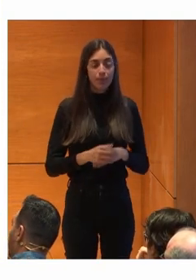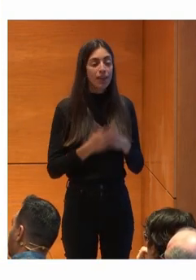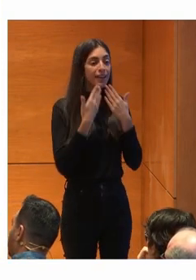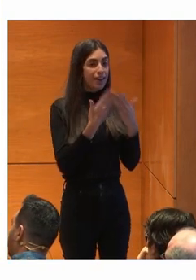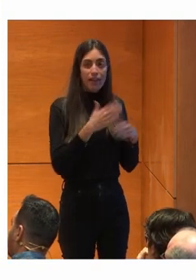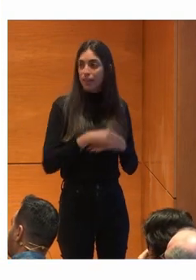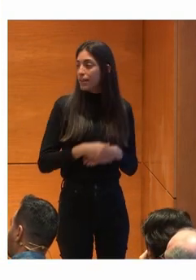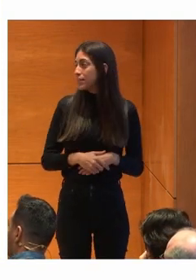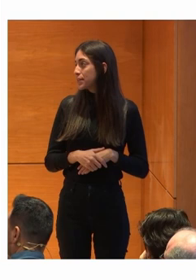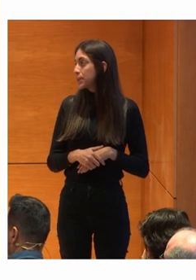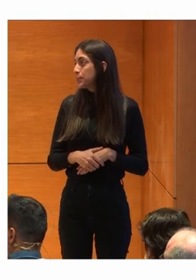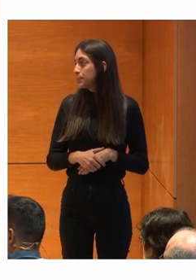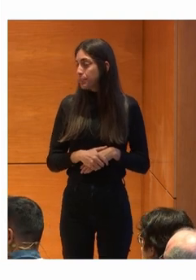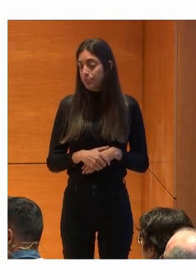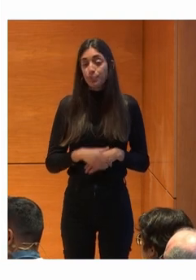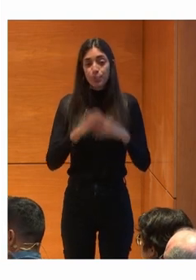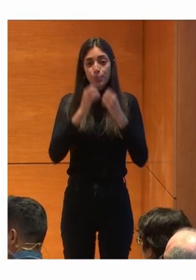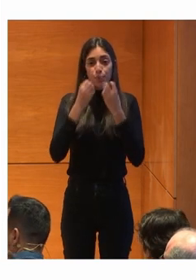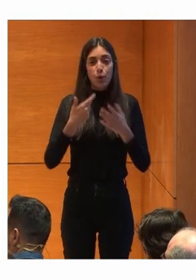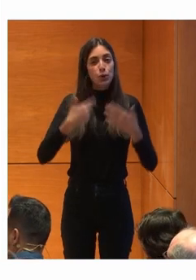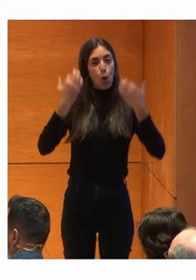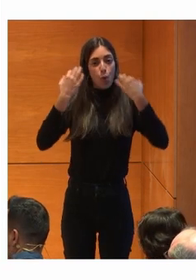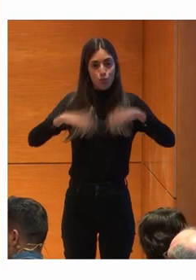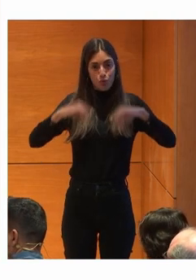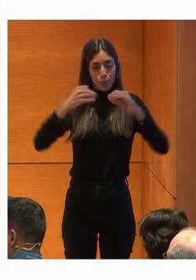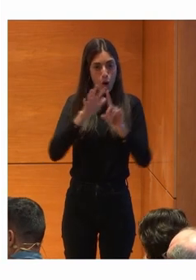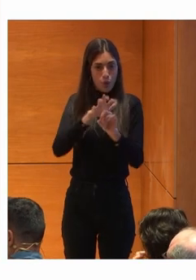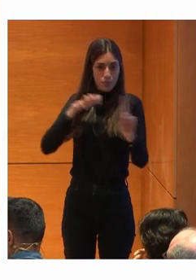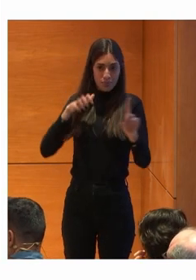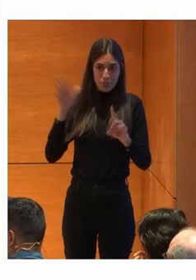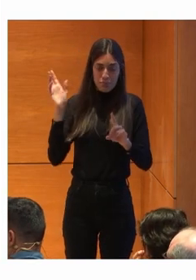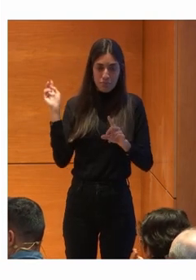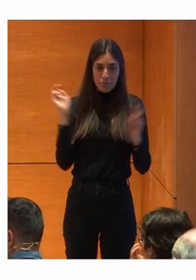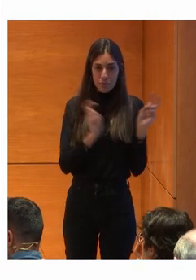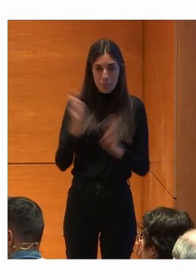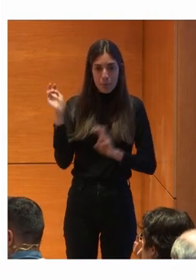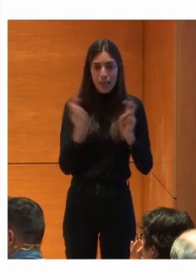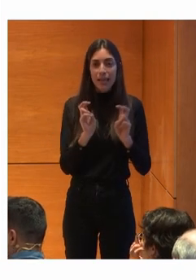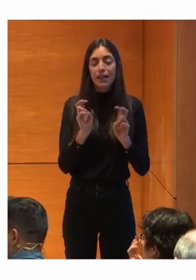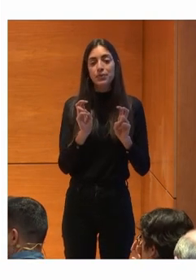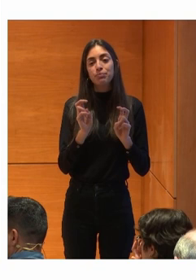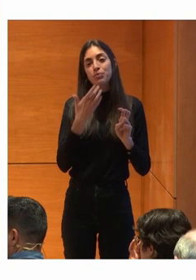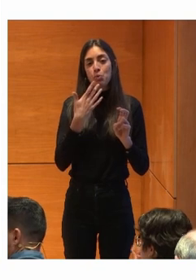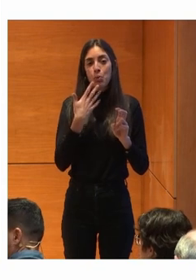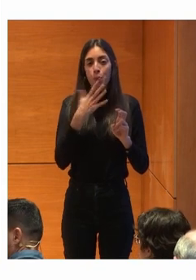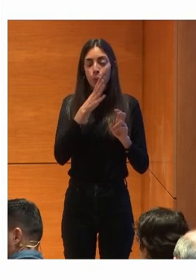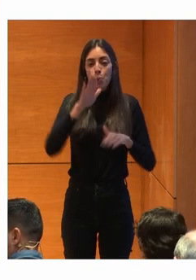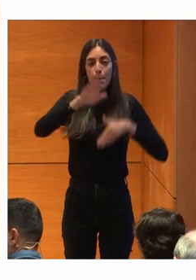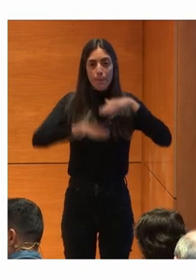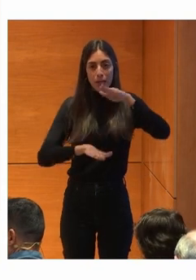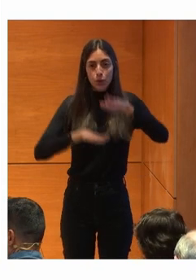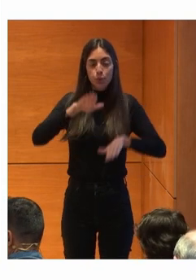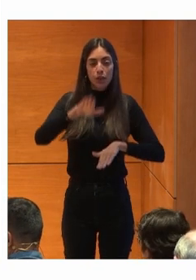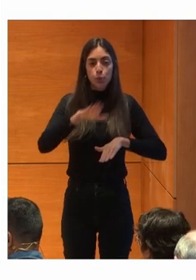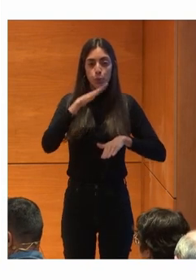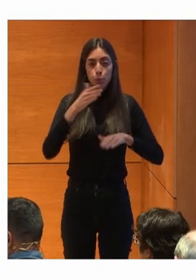Bueno pues Acudimos con mucha humildad A este foro Porque estamos Dando los primeros pasos Pese a que llevamos Varios años